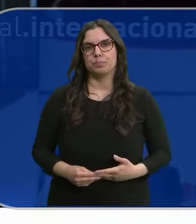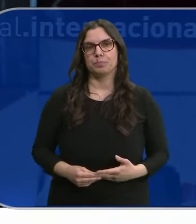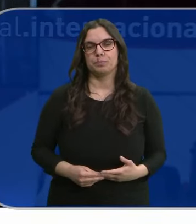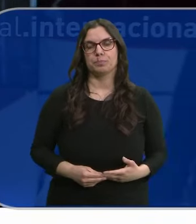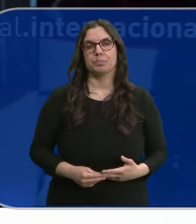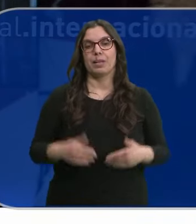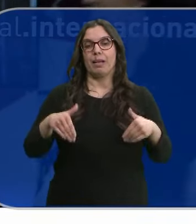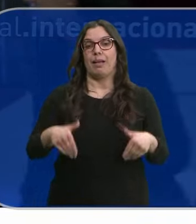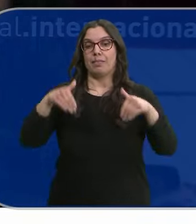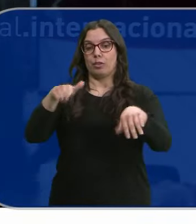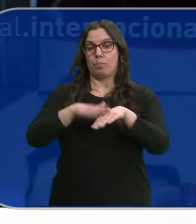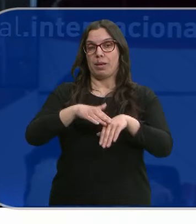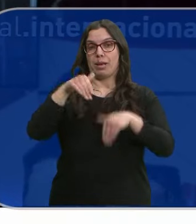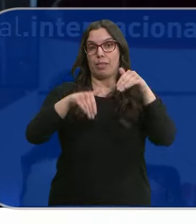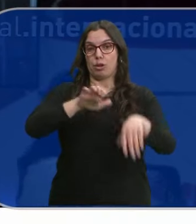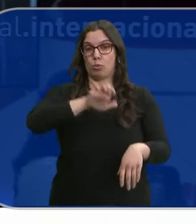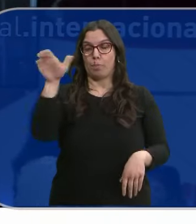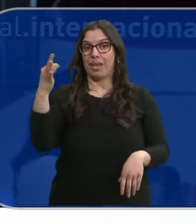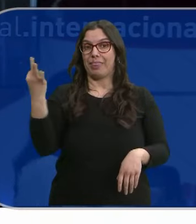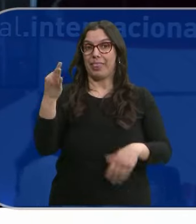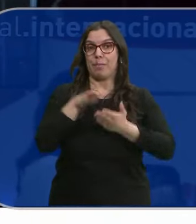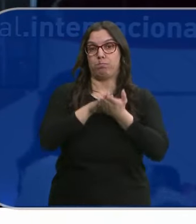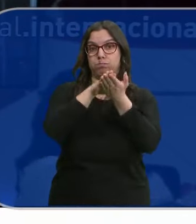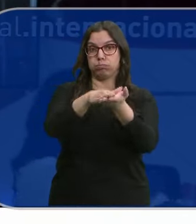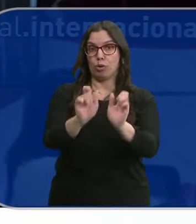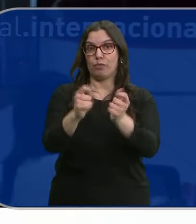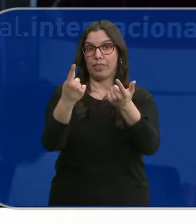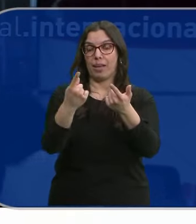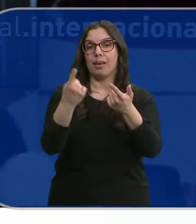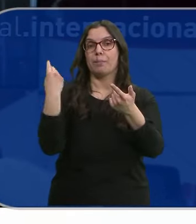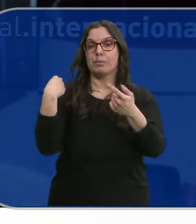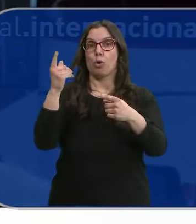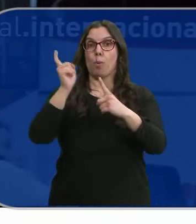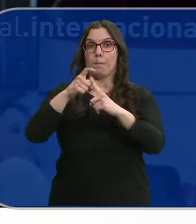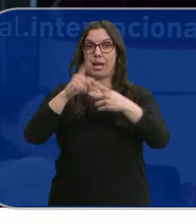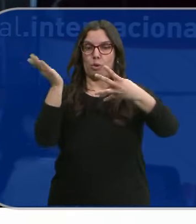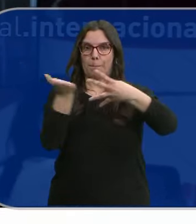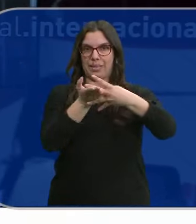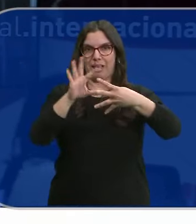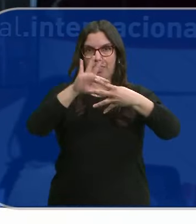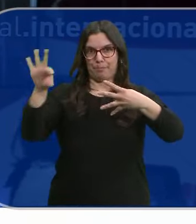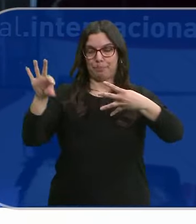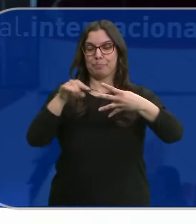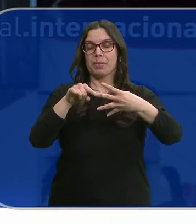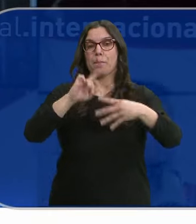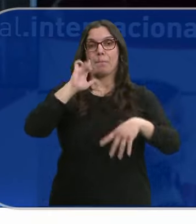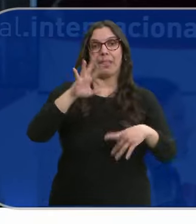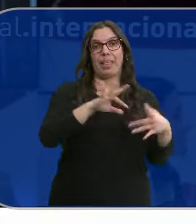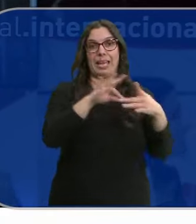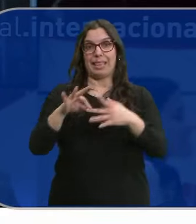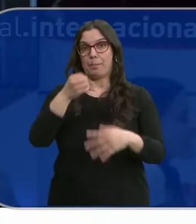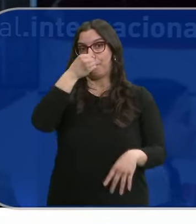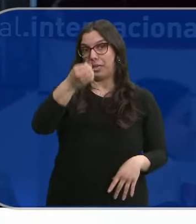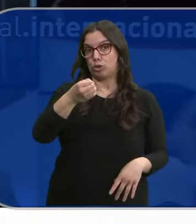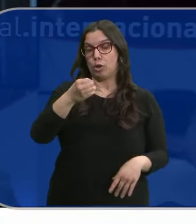Las candidaturas para estas elecciones tienen que estar presentadas en la primera quincena del mes de mayo. Todo indica que el cabeza de cartel en el